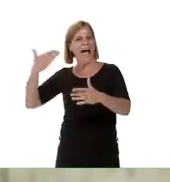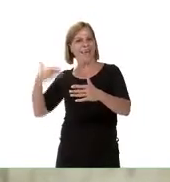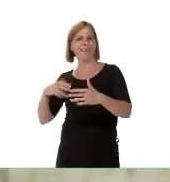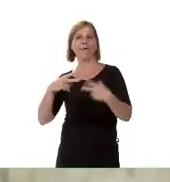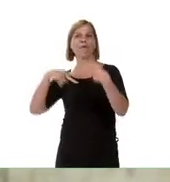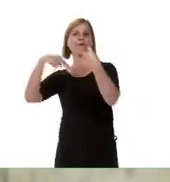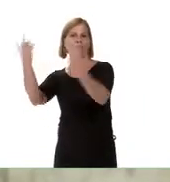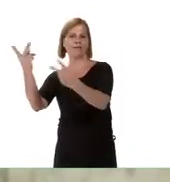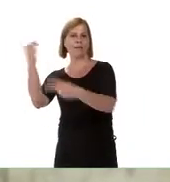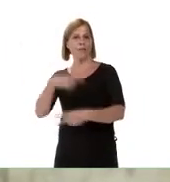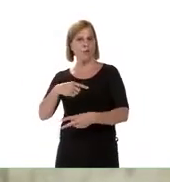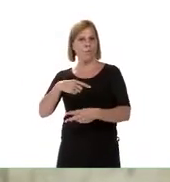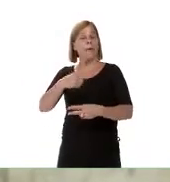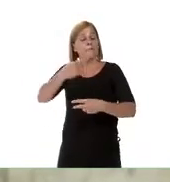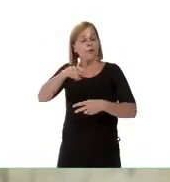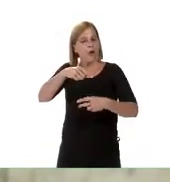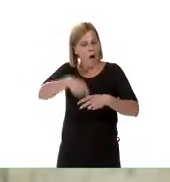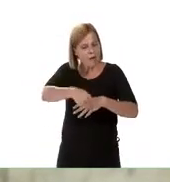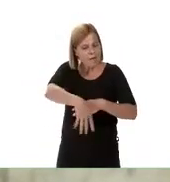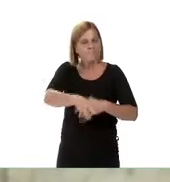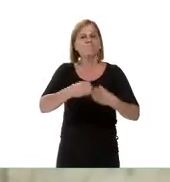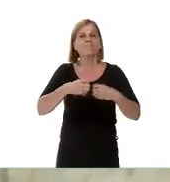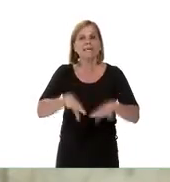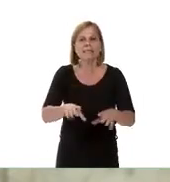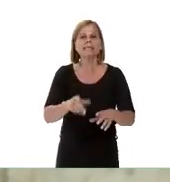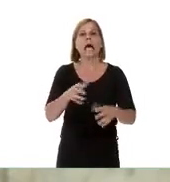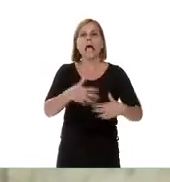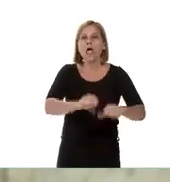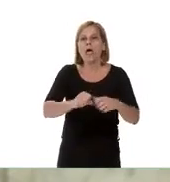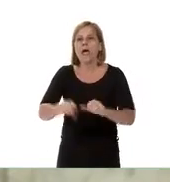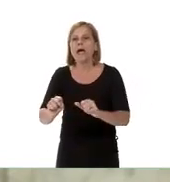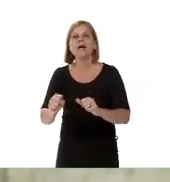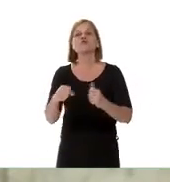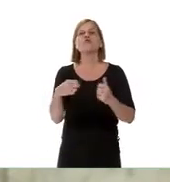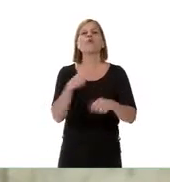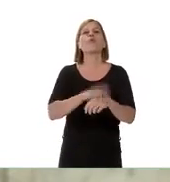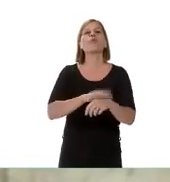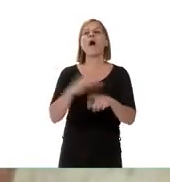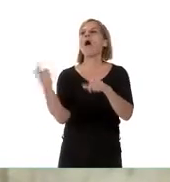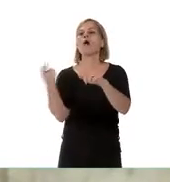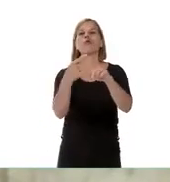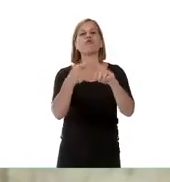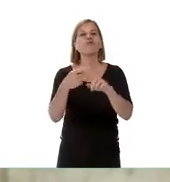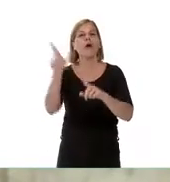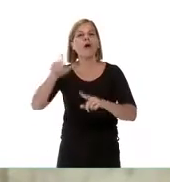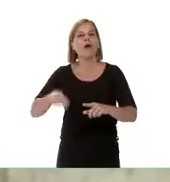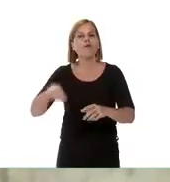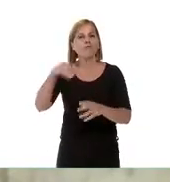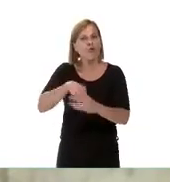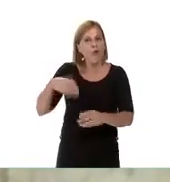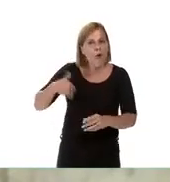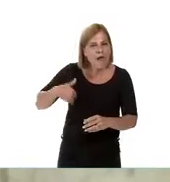ya comenzamos con casos sin antecedente de viaje, con contactos, con casos sospechosos,